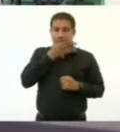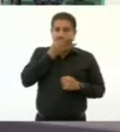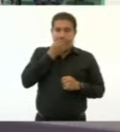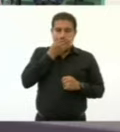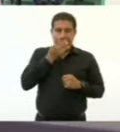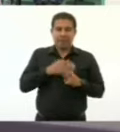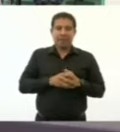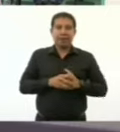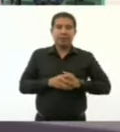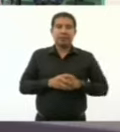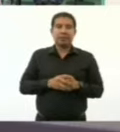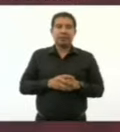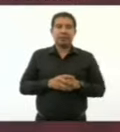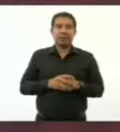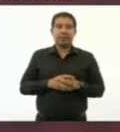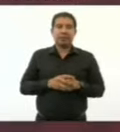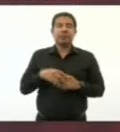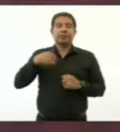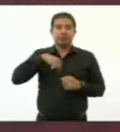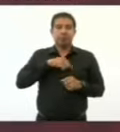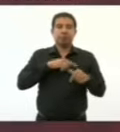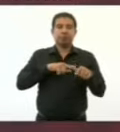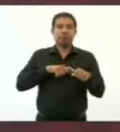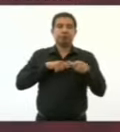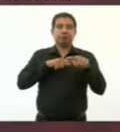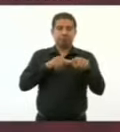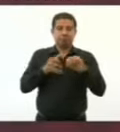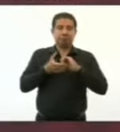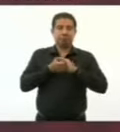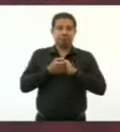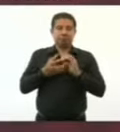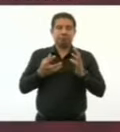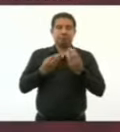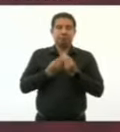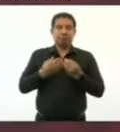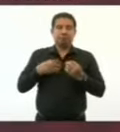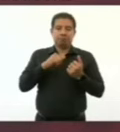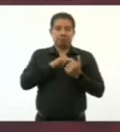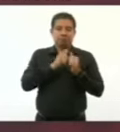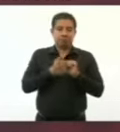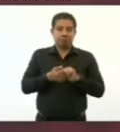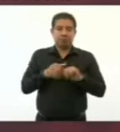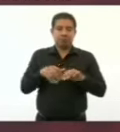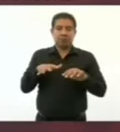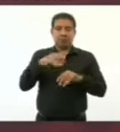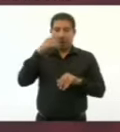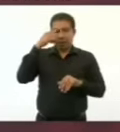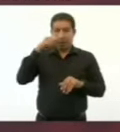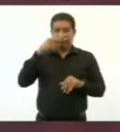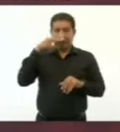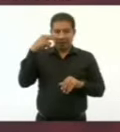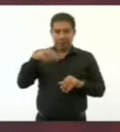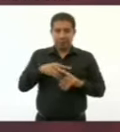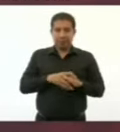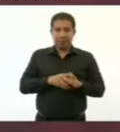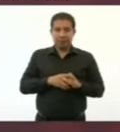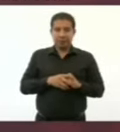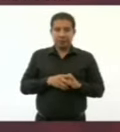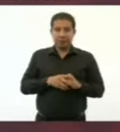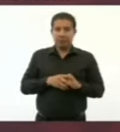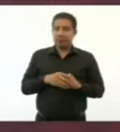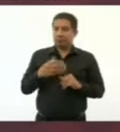Y vamos a seguir juntos transformando a México. Y como lo dije